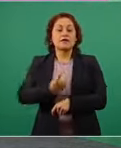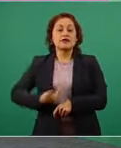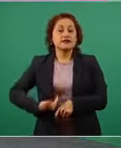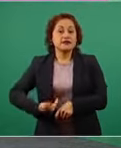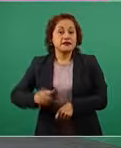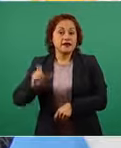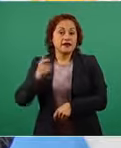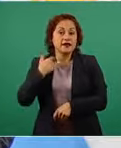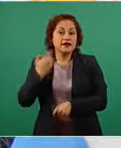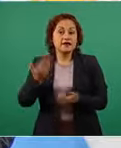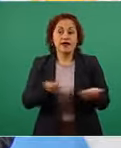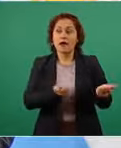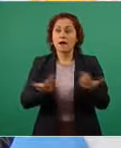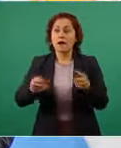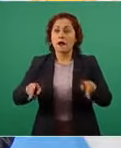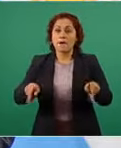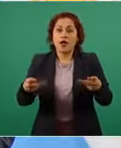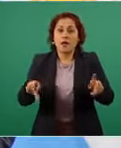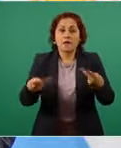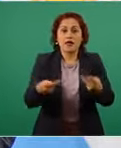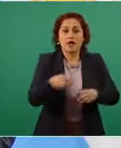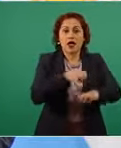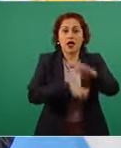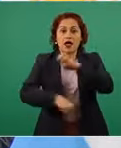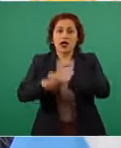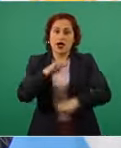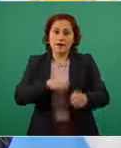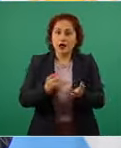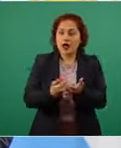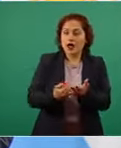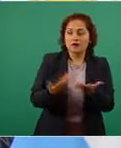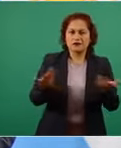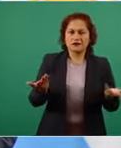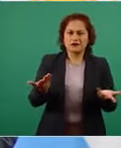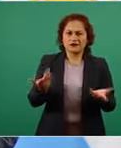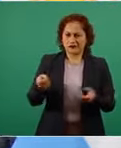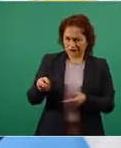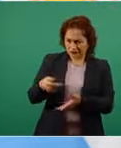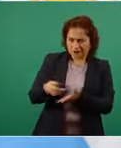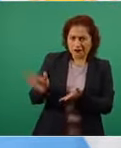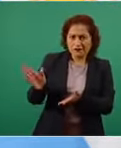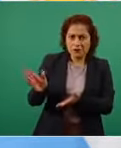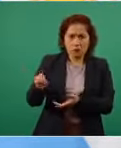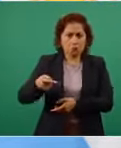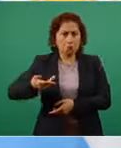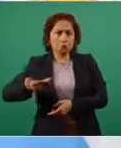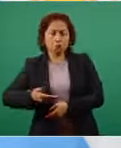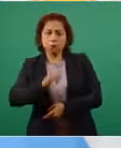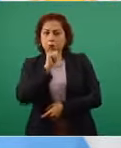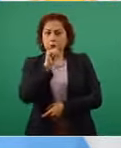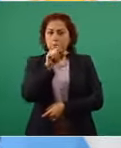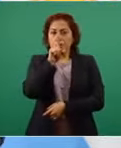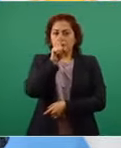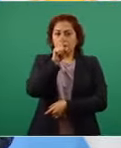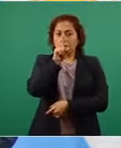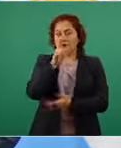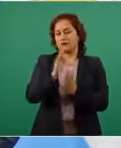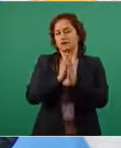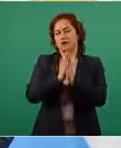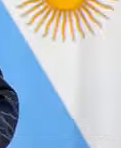de peajes nadie le pidió la renuncia a nadie por favor una vez pido que tengamos